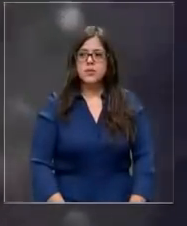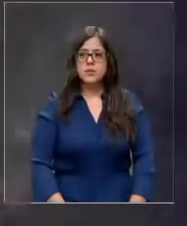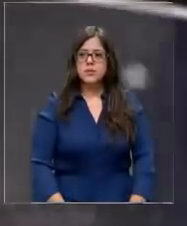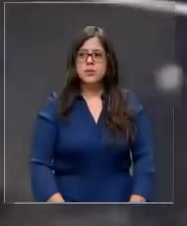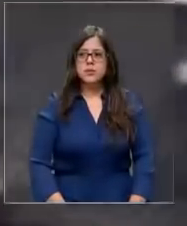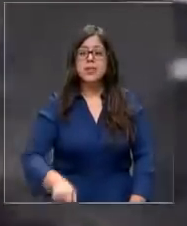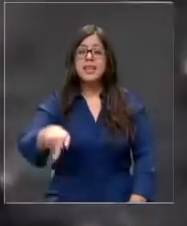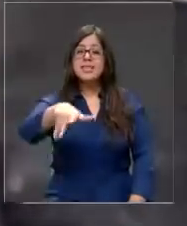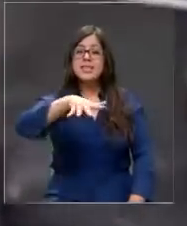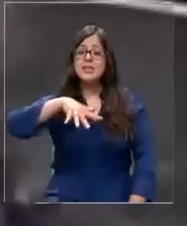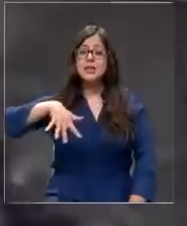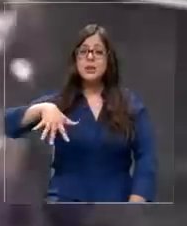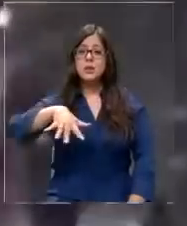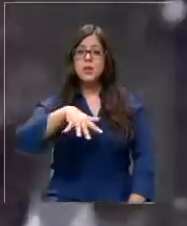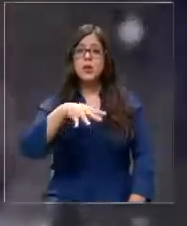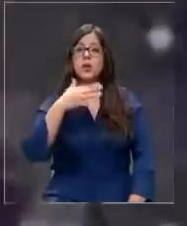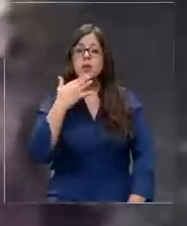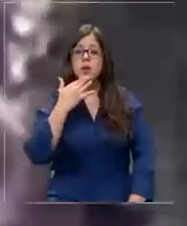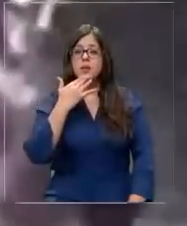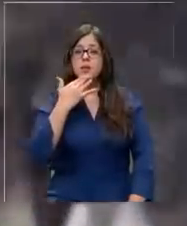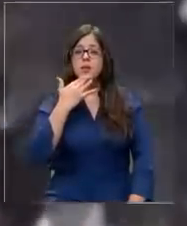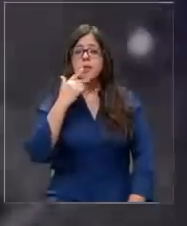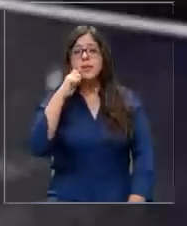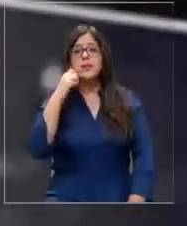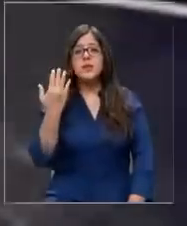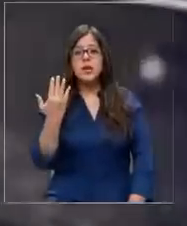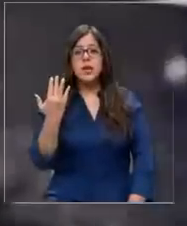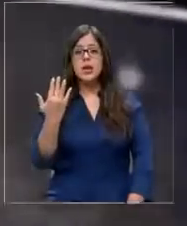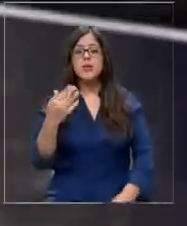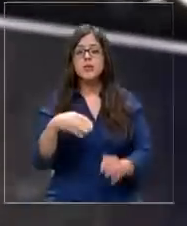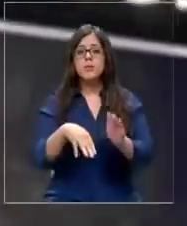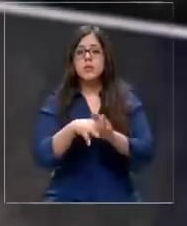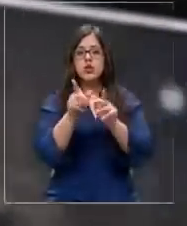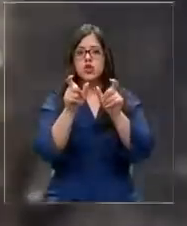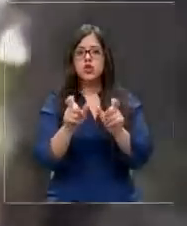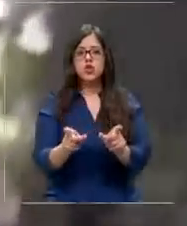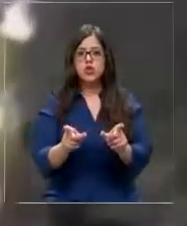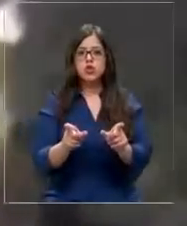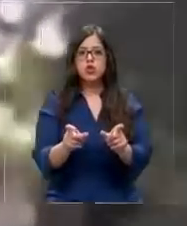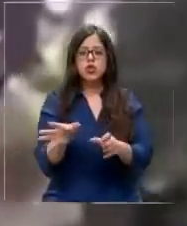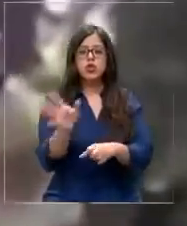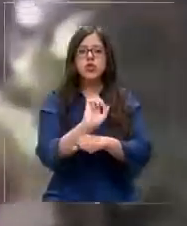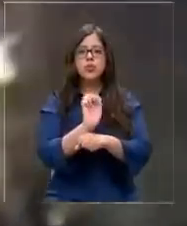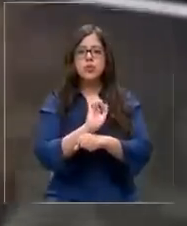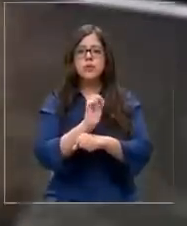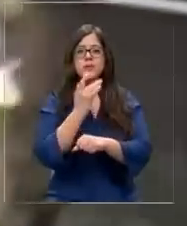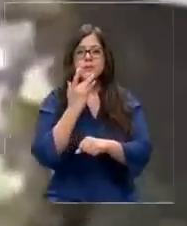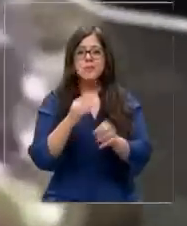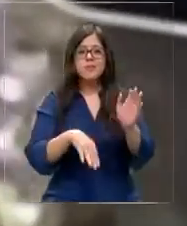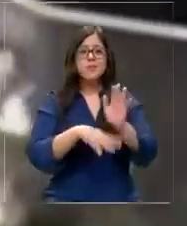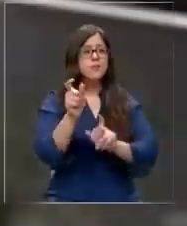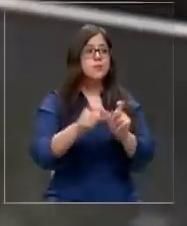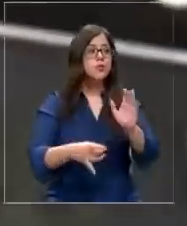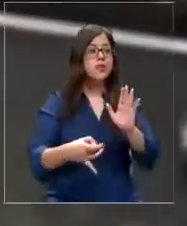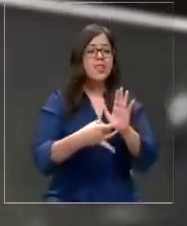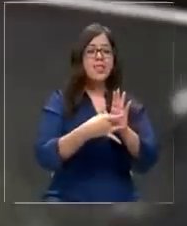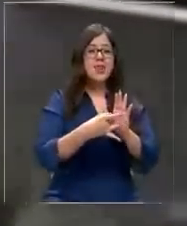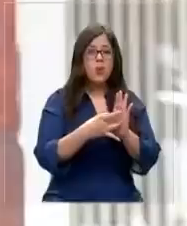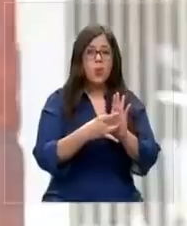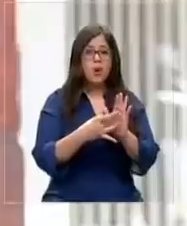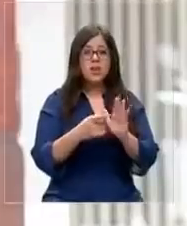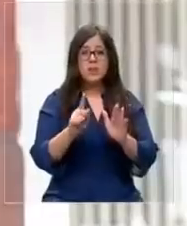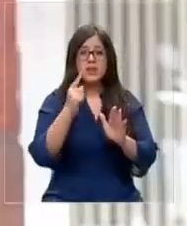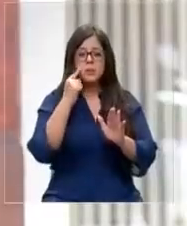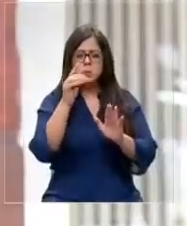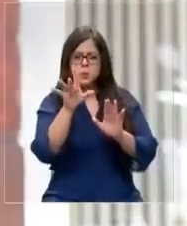Esa situación también no ha generado la mayor control o la fiscalización de los vehículos, porque muchos de los delincuentes, para que no sean